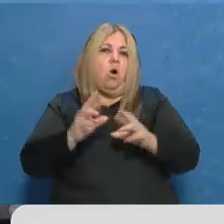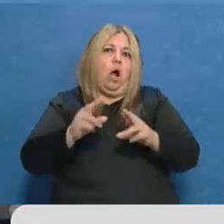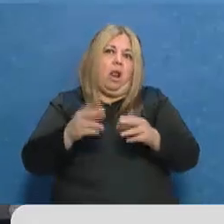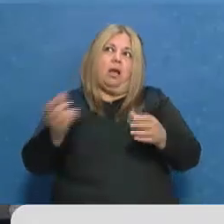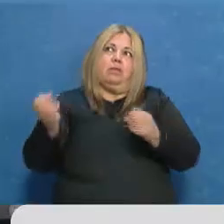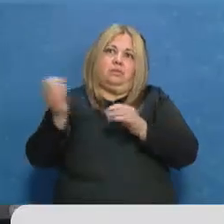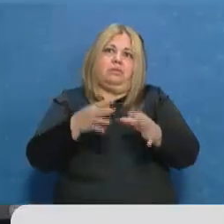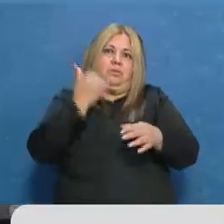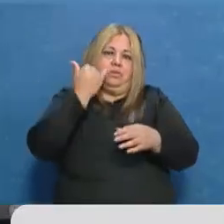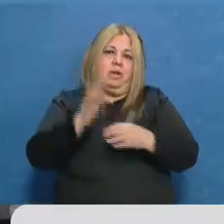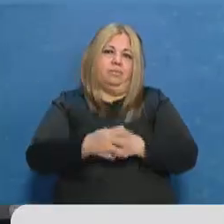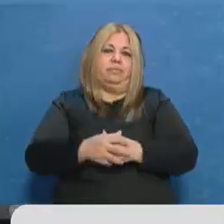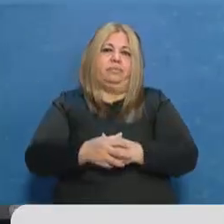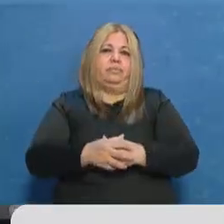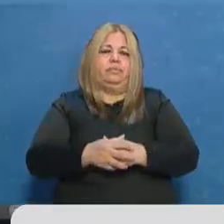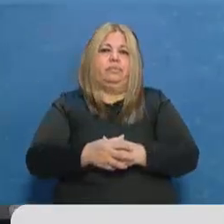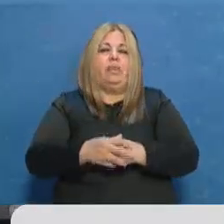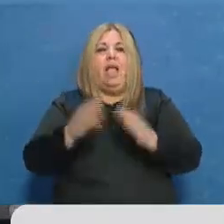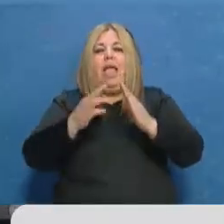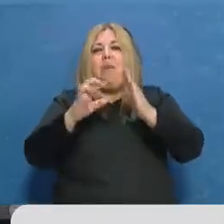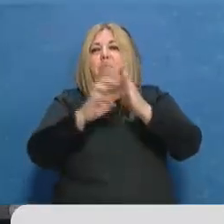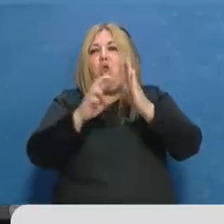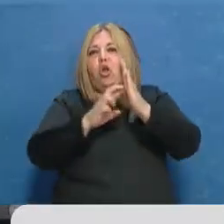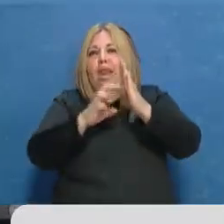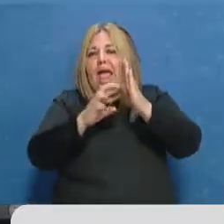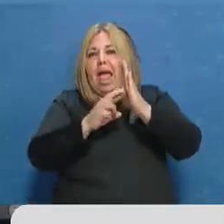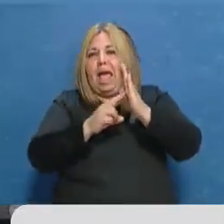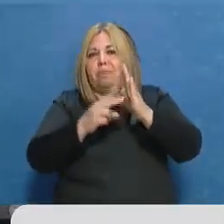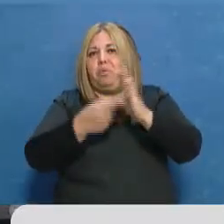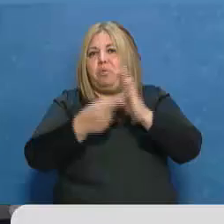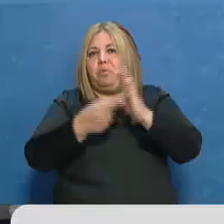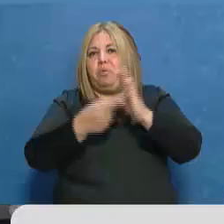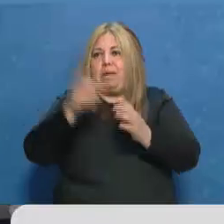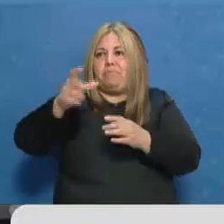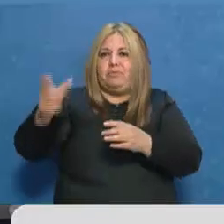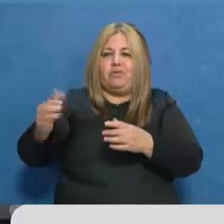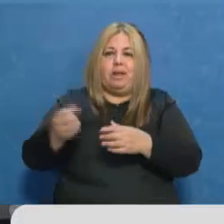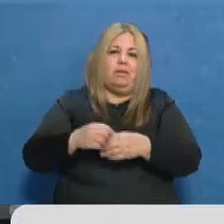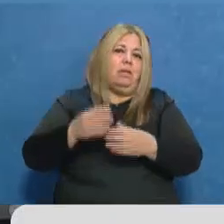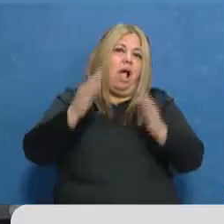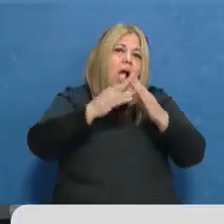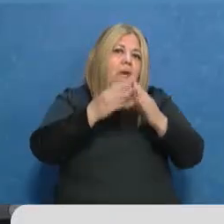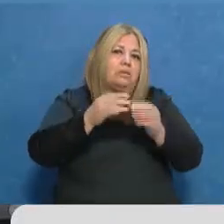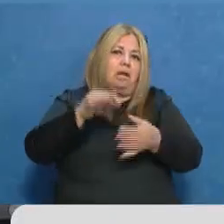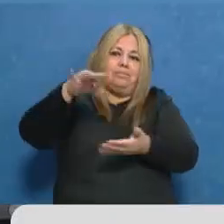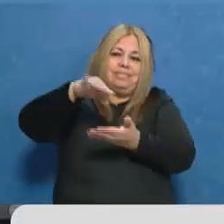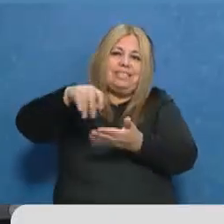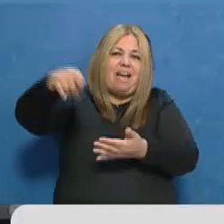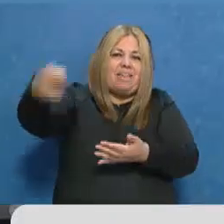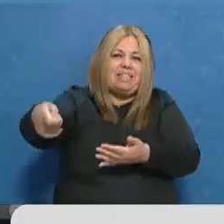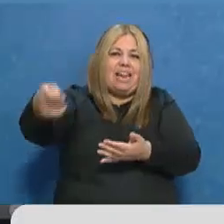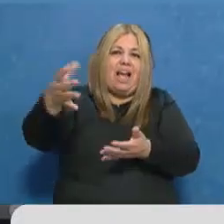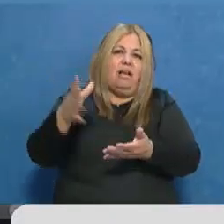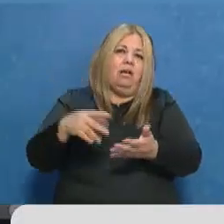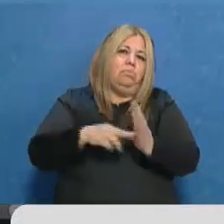Beneficiarios del plan Procrear denuncian demoras en la entrega de viviendas, aseguran haber cumplido todos los requisitos, pero no tener